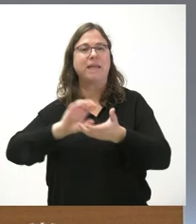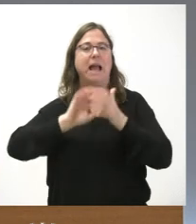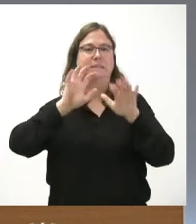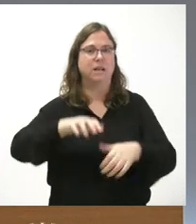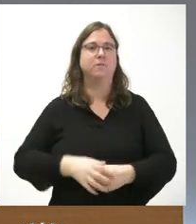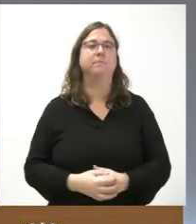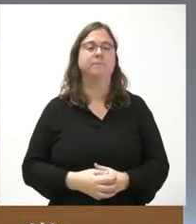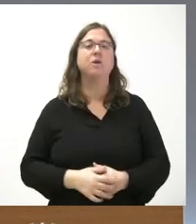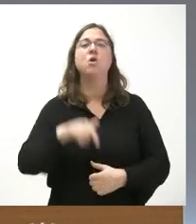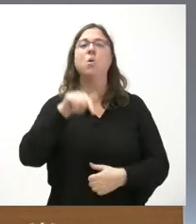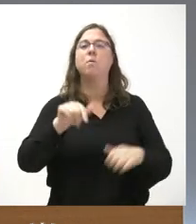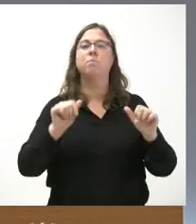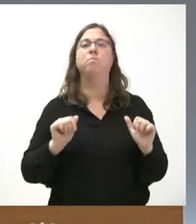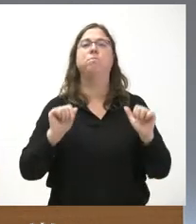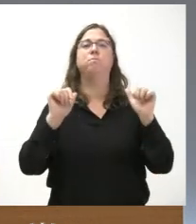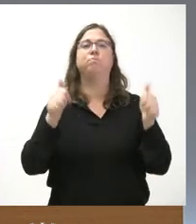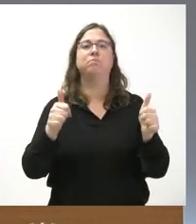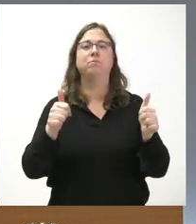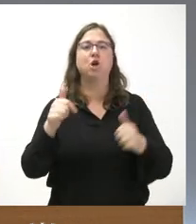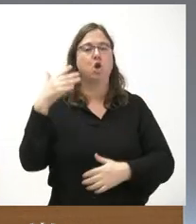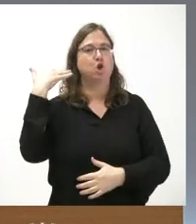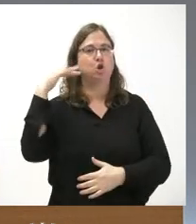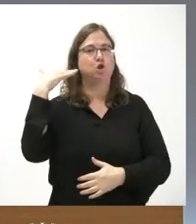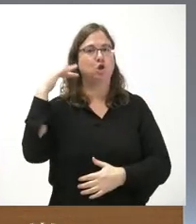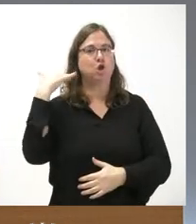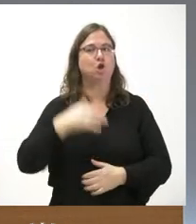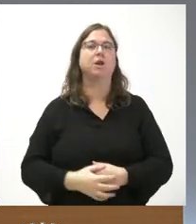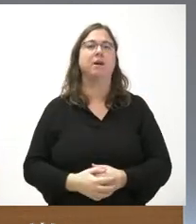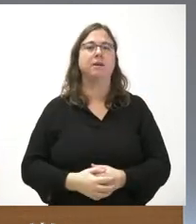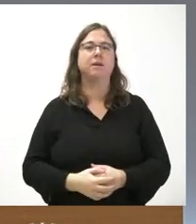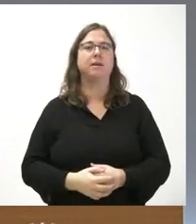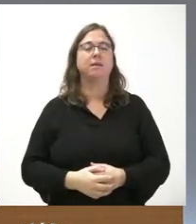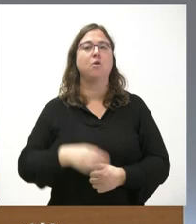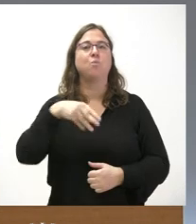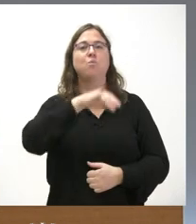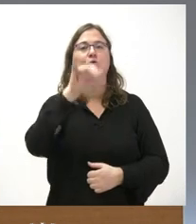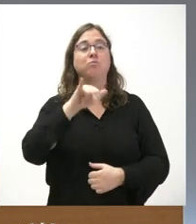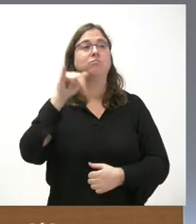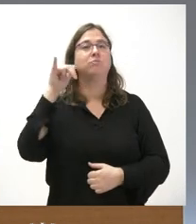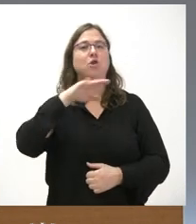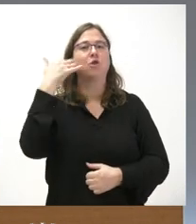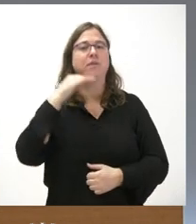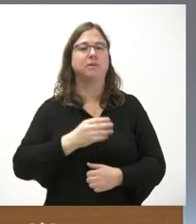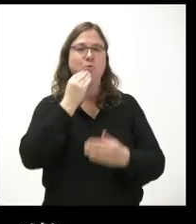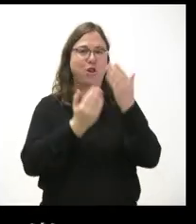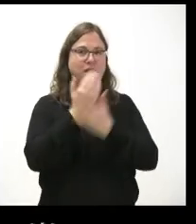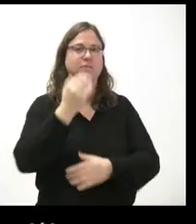León hoy comenzamos en Soria con Encarna Muñoz de Soria Noticias buenos días Encarna